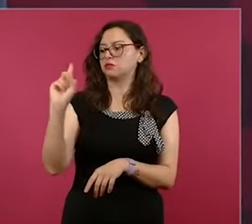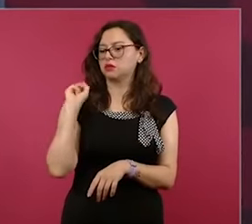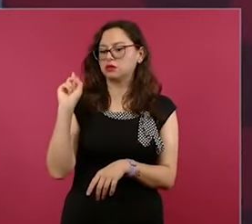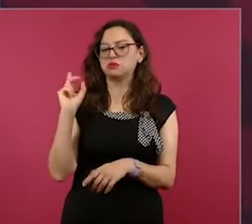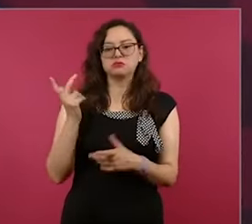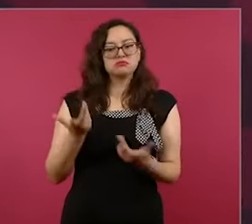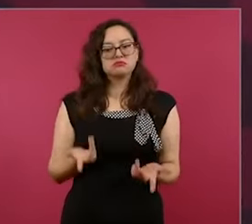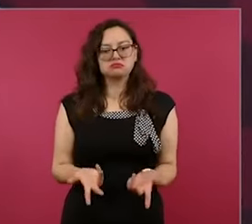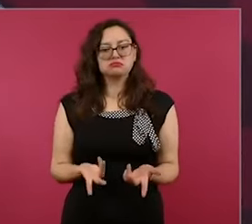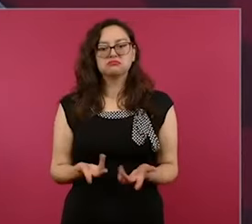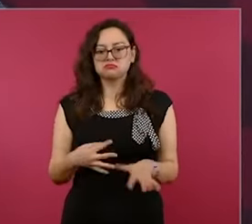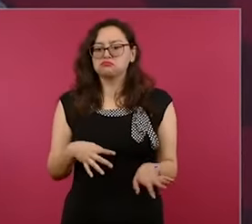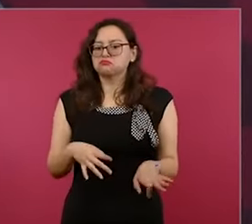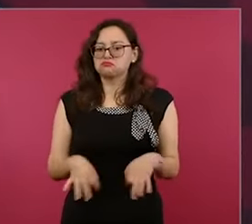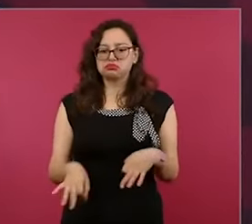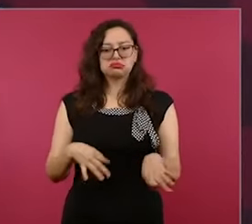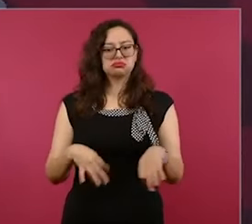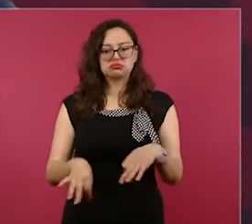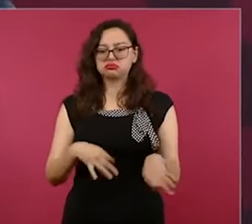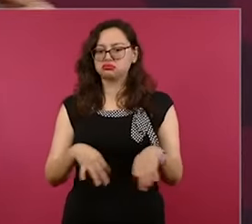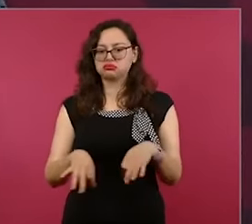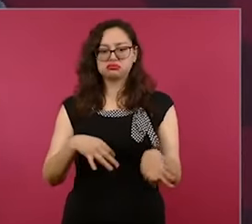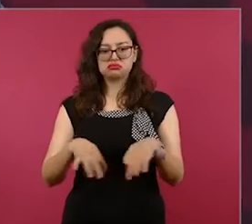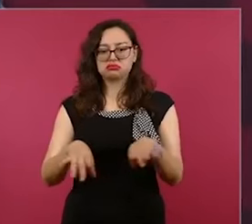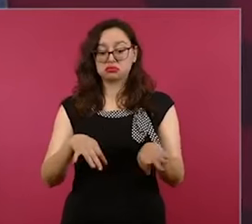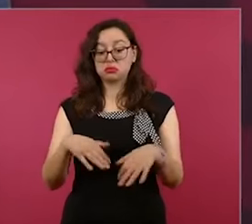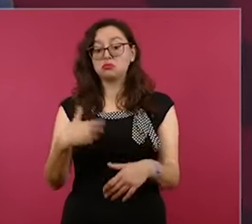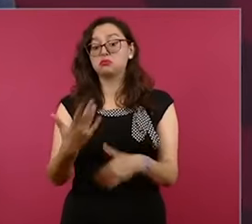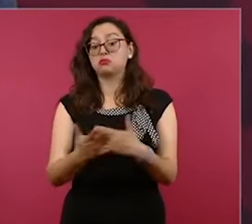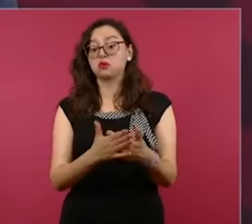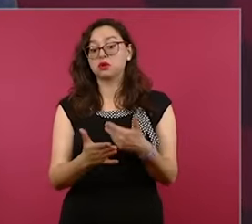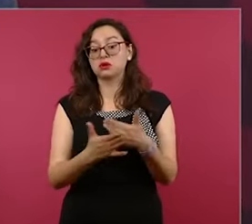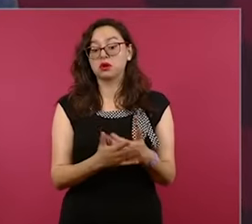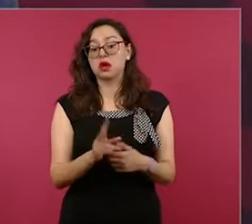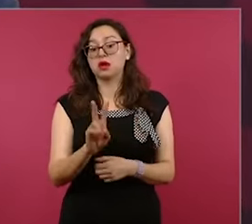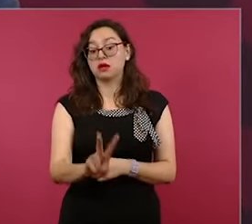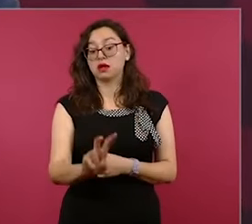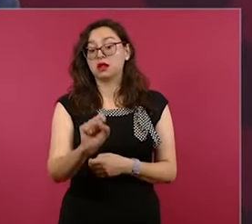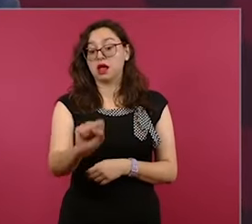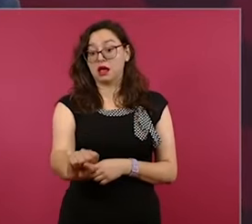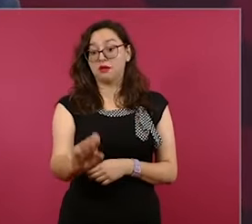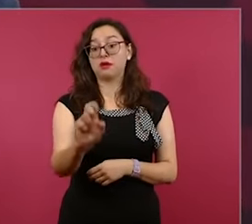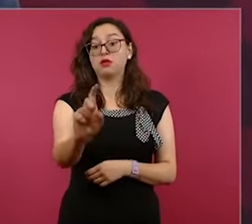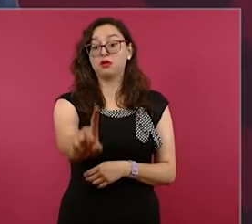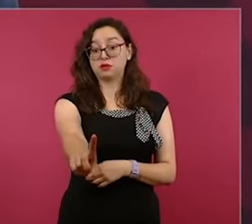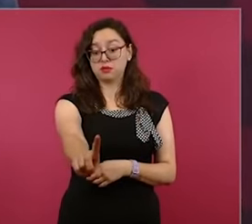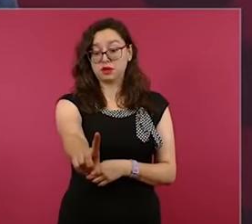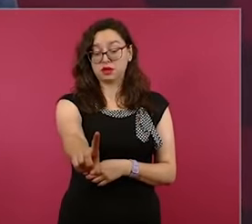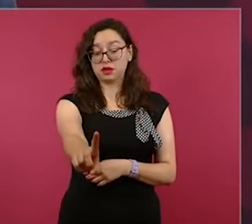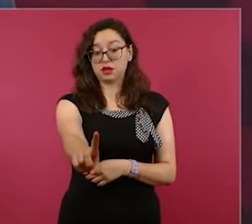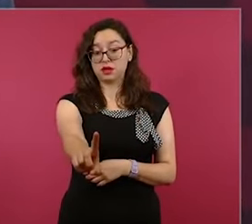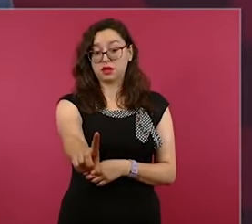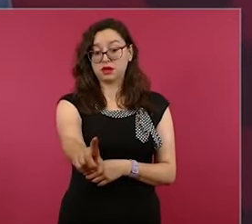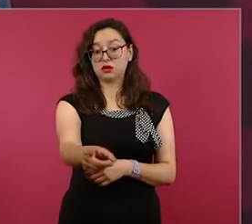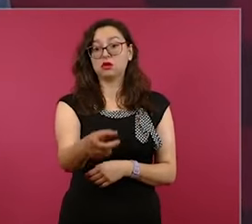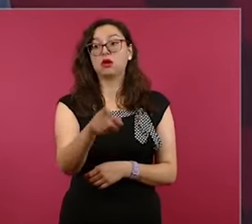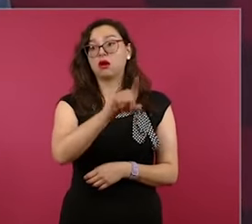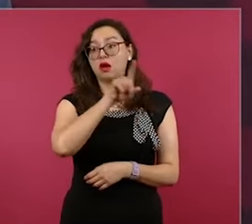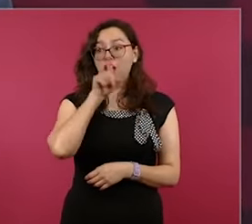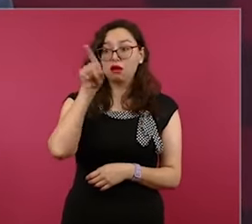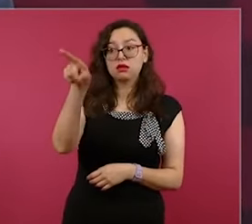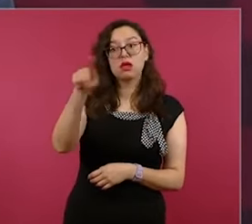trabajando así. Este fin de semana voy a estar en Guerrero,